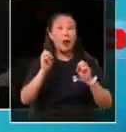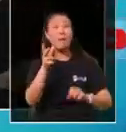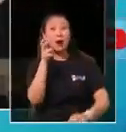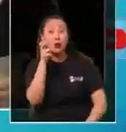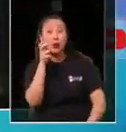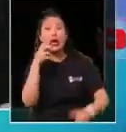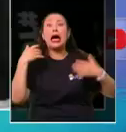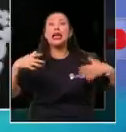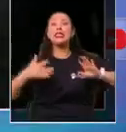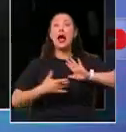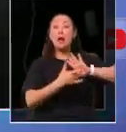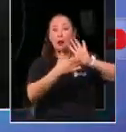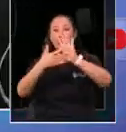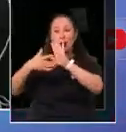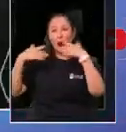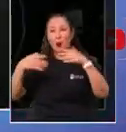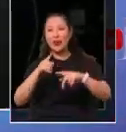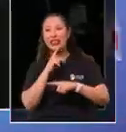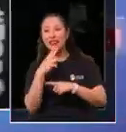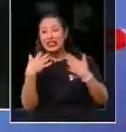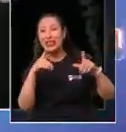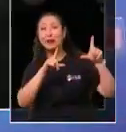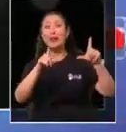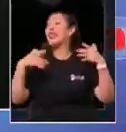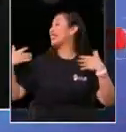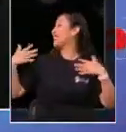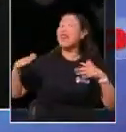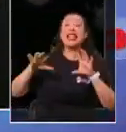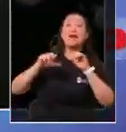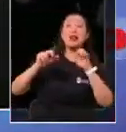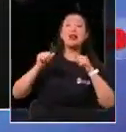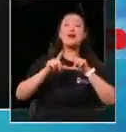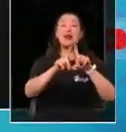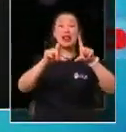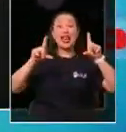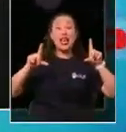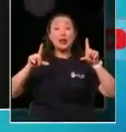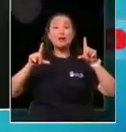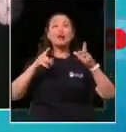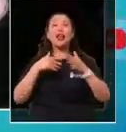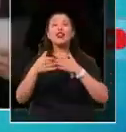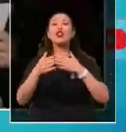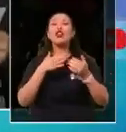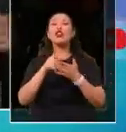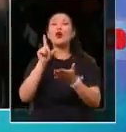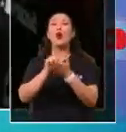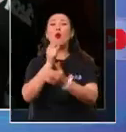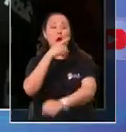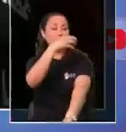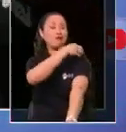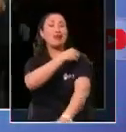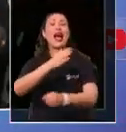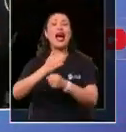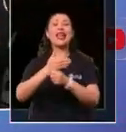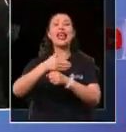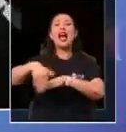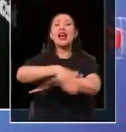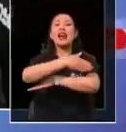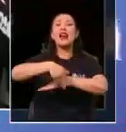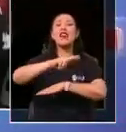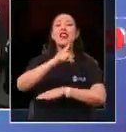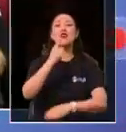¡Ah, estamos al aire ya! ¡Sí! ¡Luchachos, estamos al aire! ¡Estamos al aire! Desde Arica, en el paseo 21 de mayo.